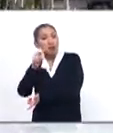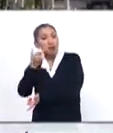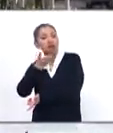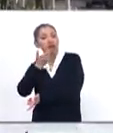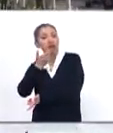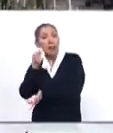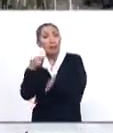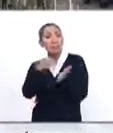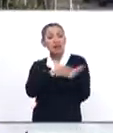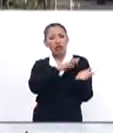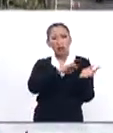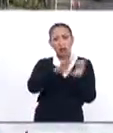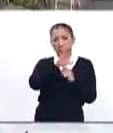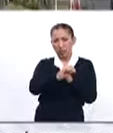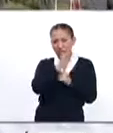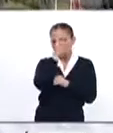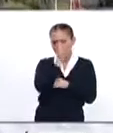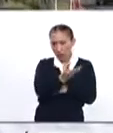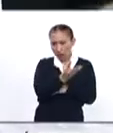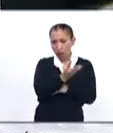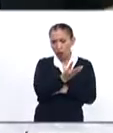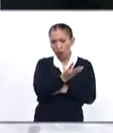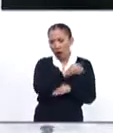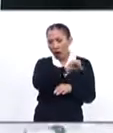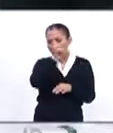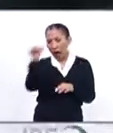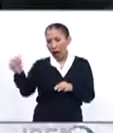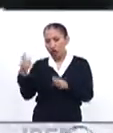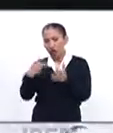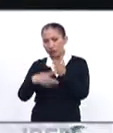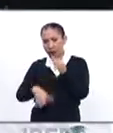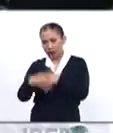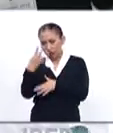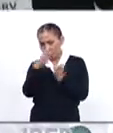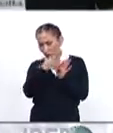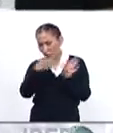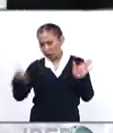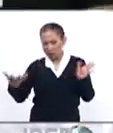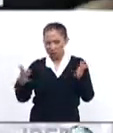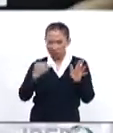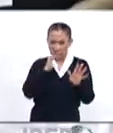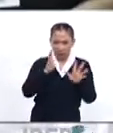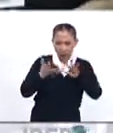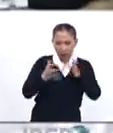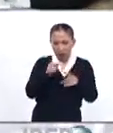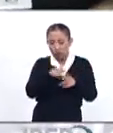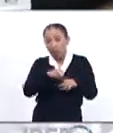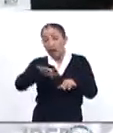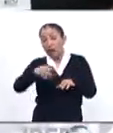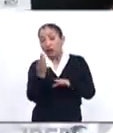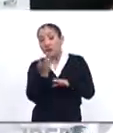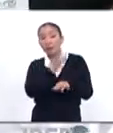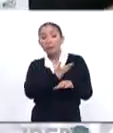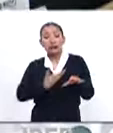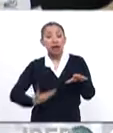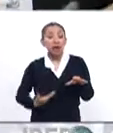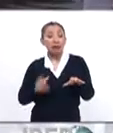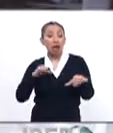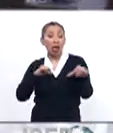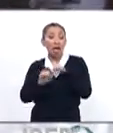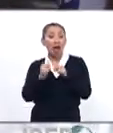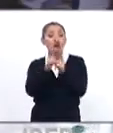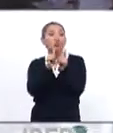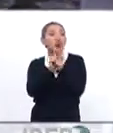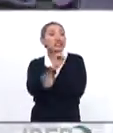Desde 1994 hasta el 2014, si no me equivoco, hubo alrededor de 14 presidentes de